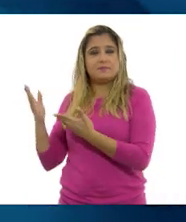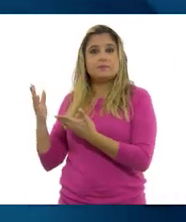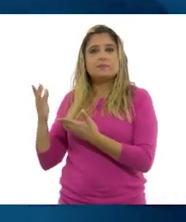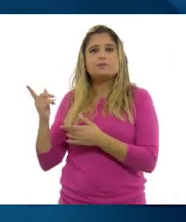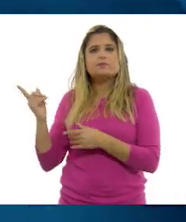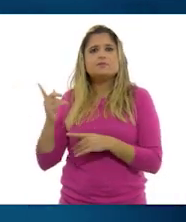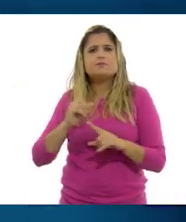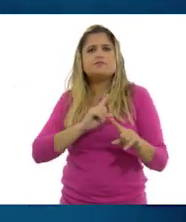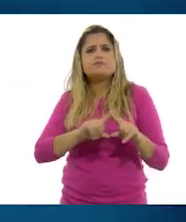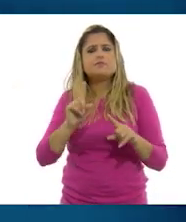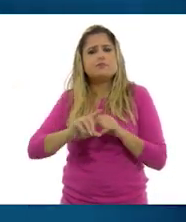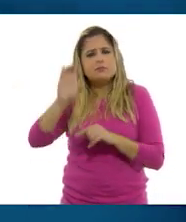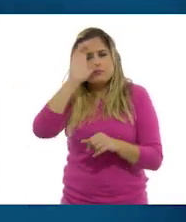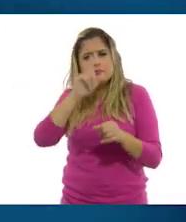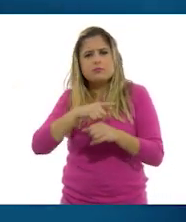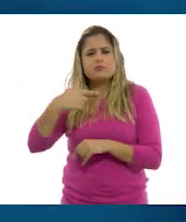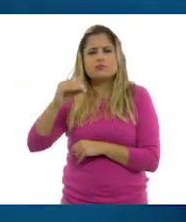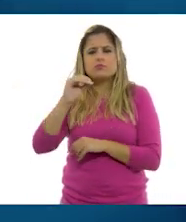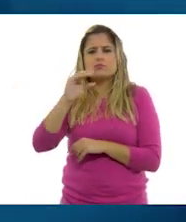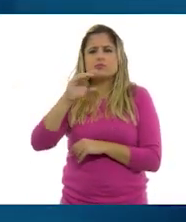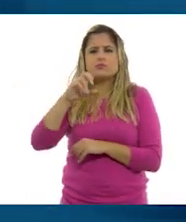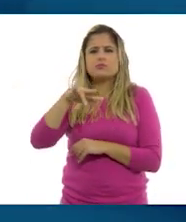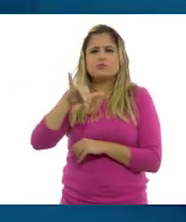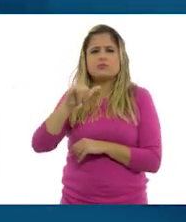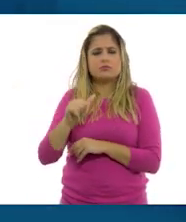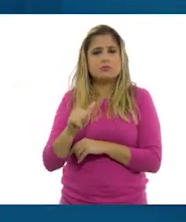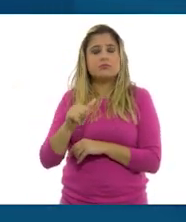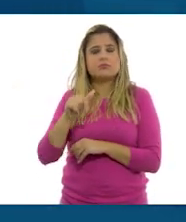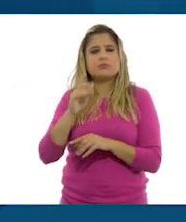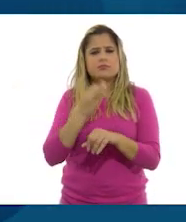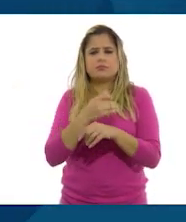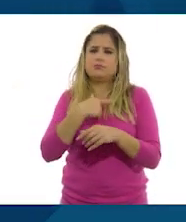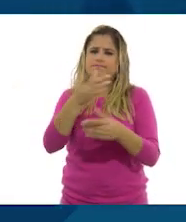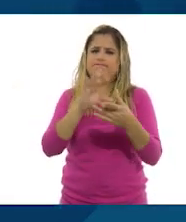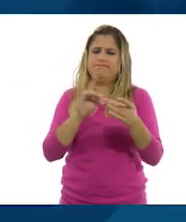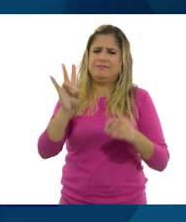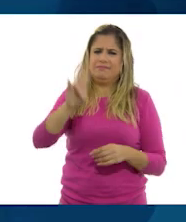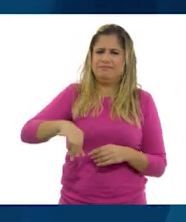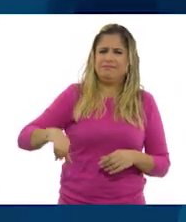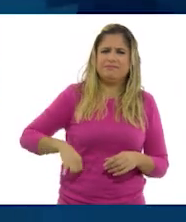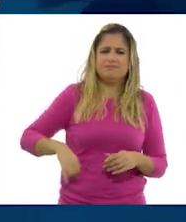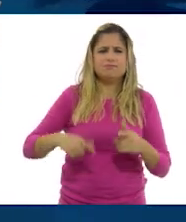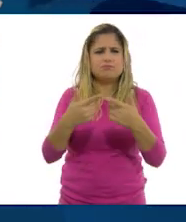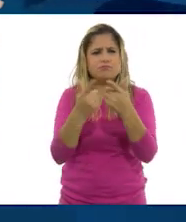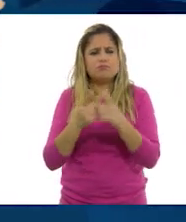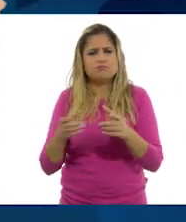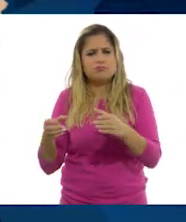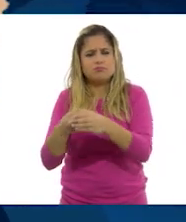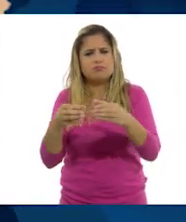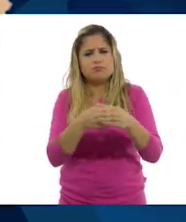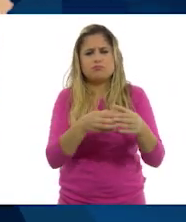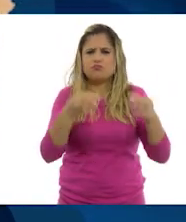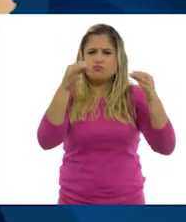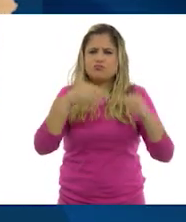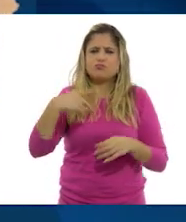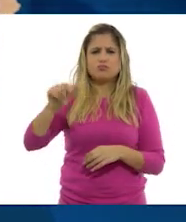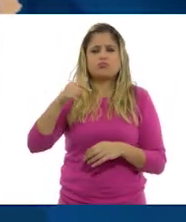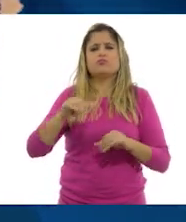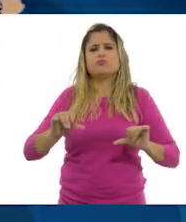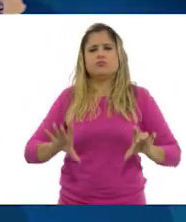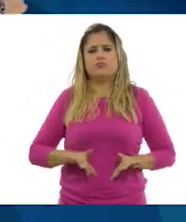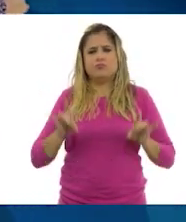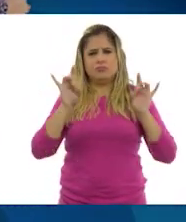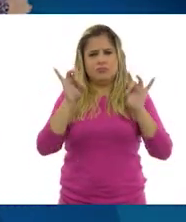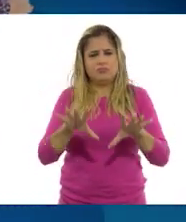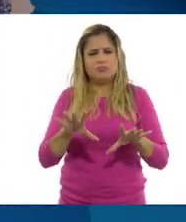diversidad cultural de Oceanía. Les voy a contar algo muy interesante acerca de algunos grupos aborígenes australianos.